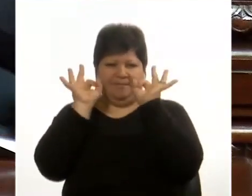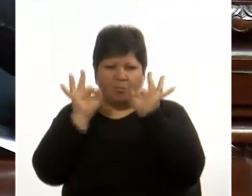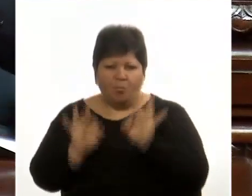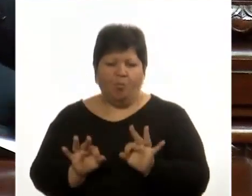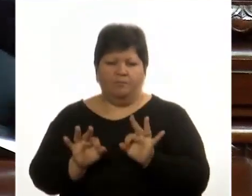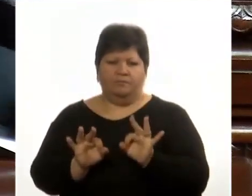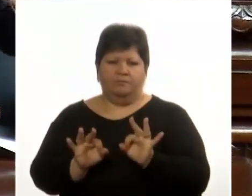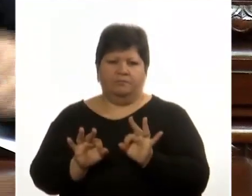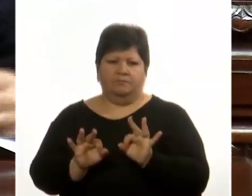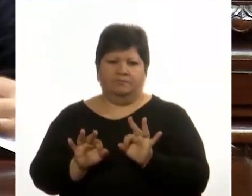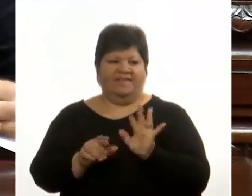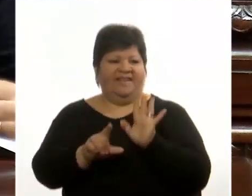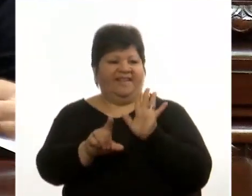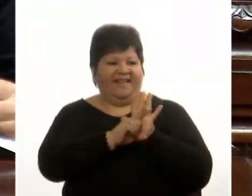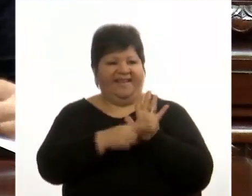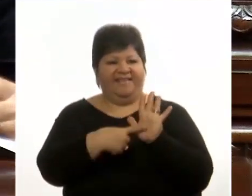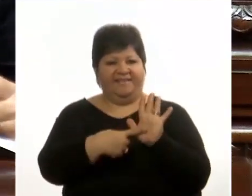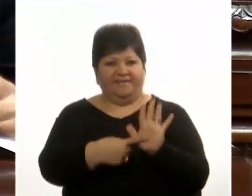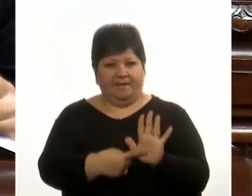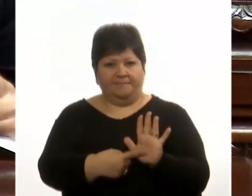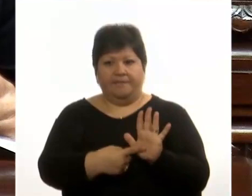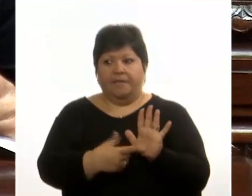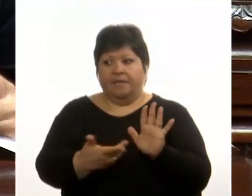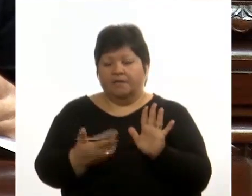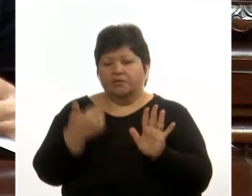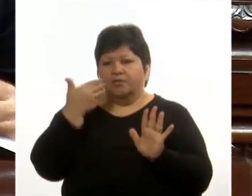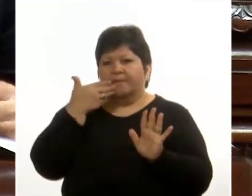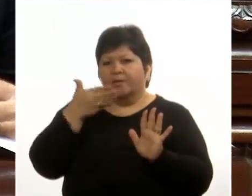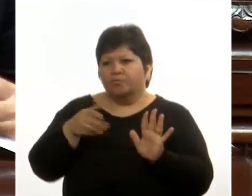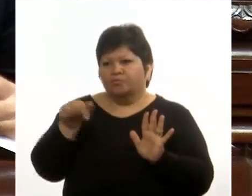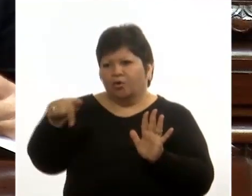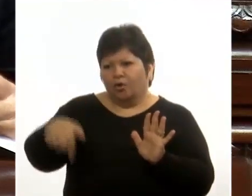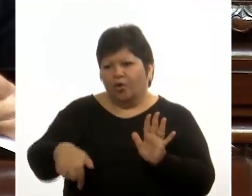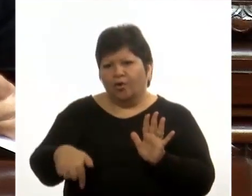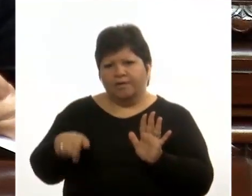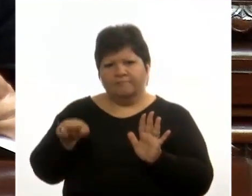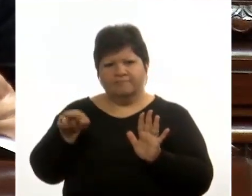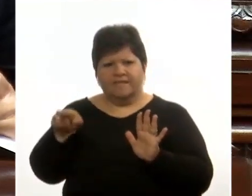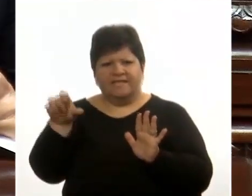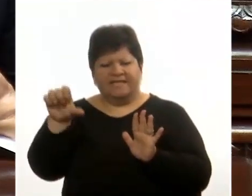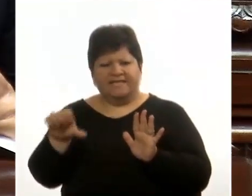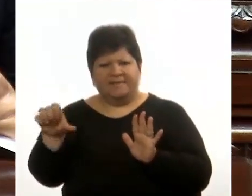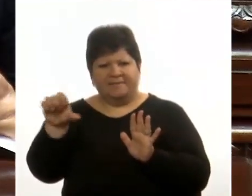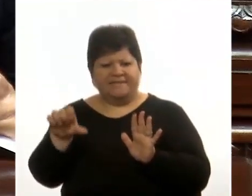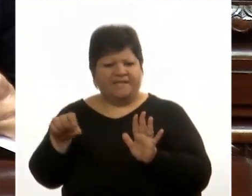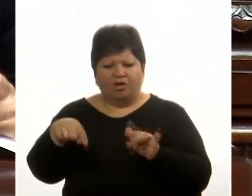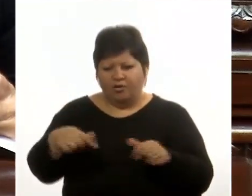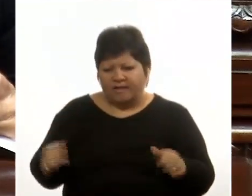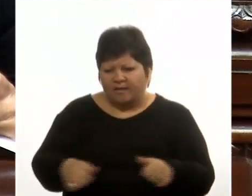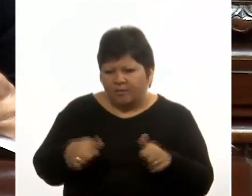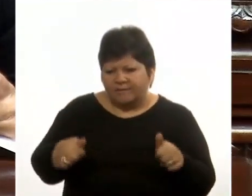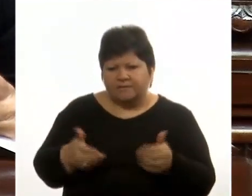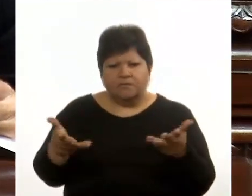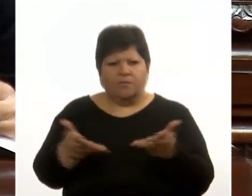¿Nos estamos preguntando hoy si es sostenible económica y financieramente esto que estamos haciendo?